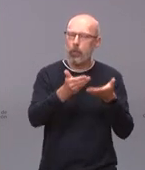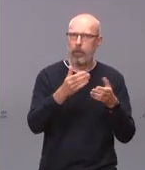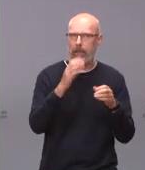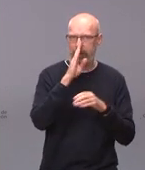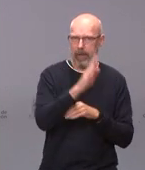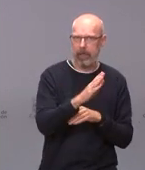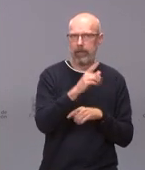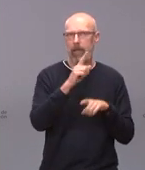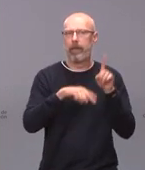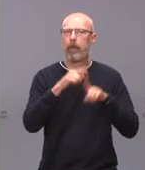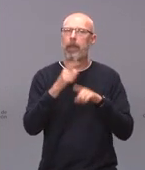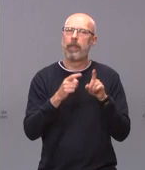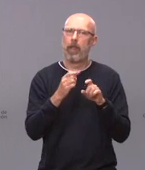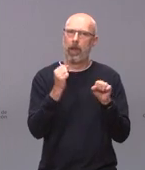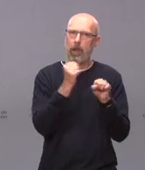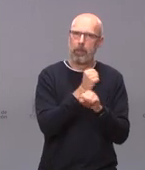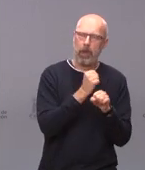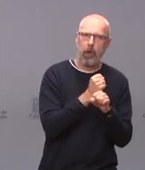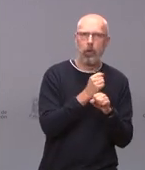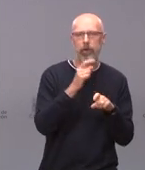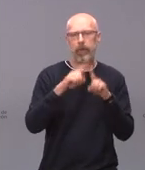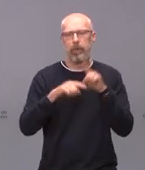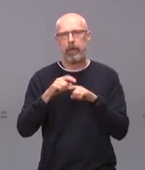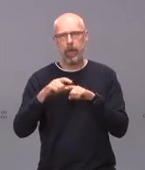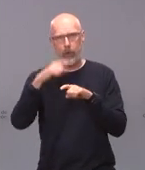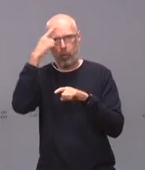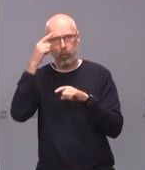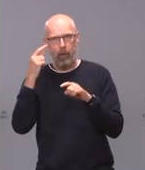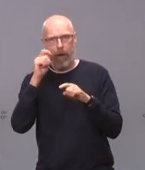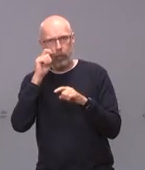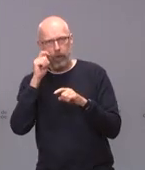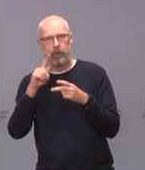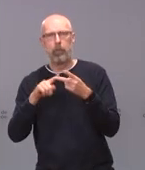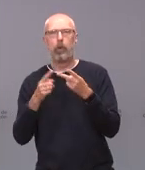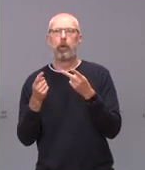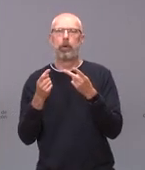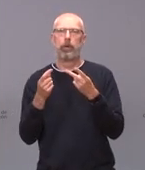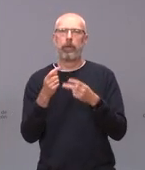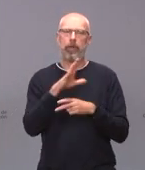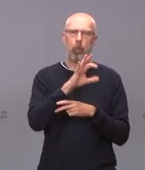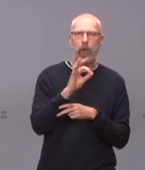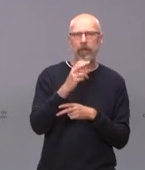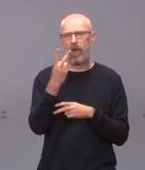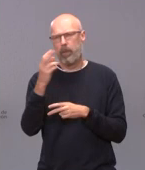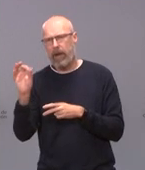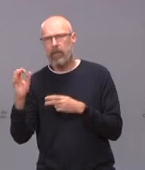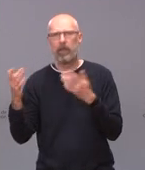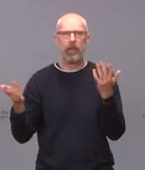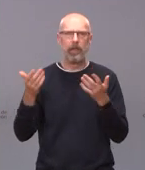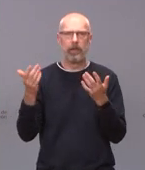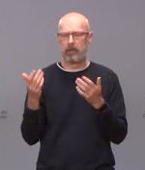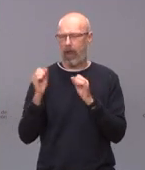de cultura y turismo 50-20 los aprobados